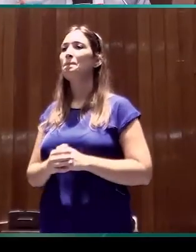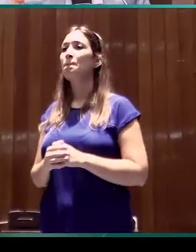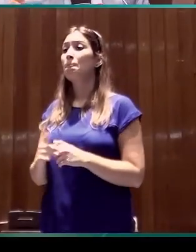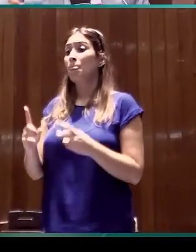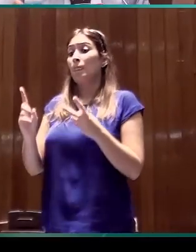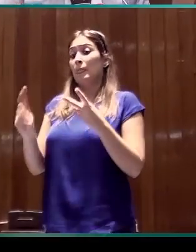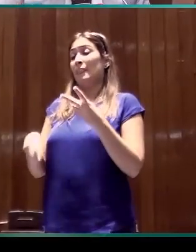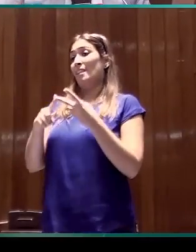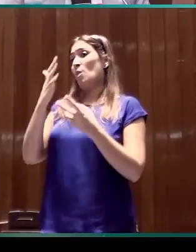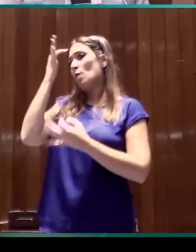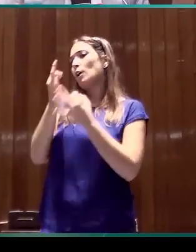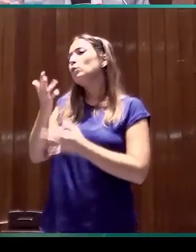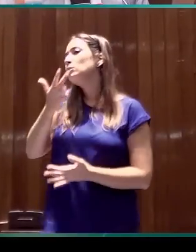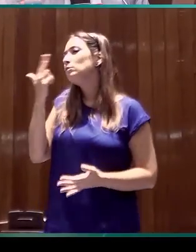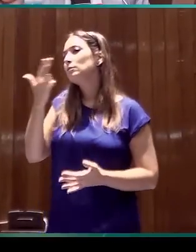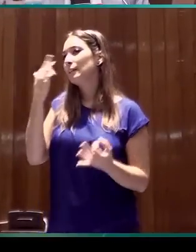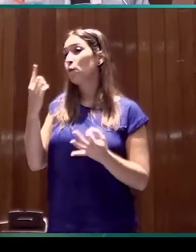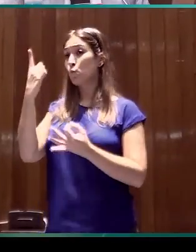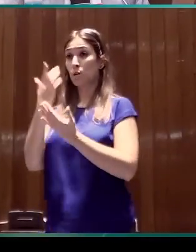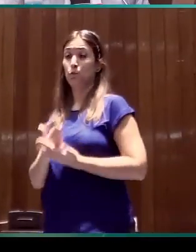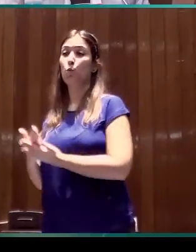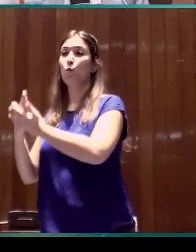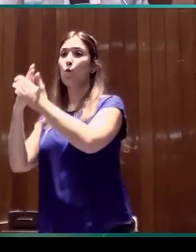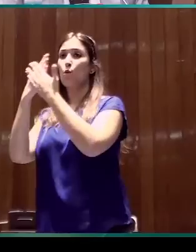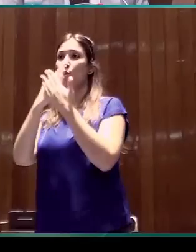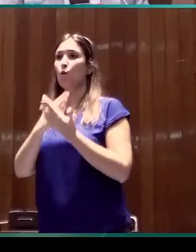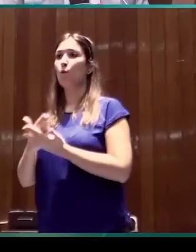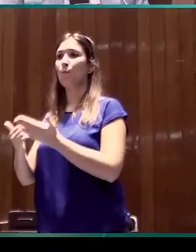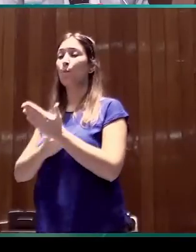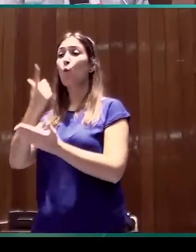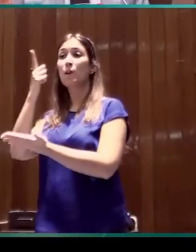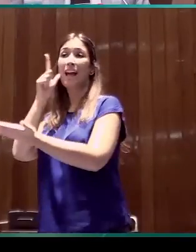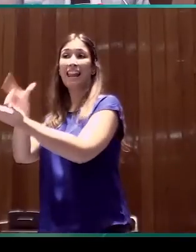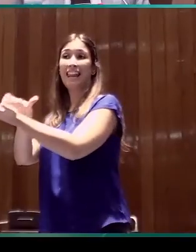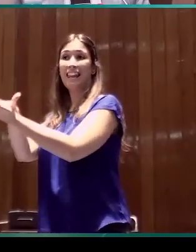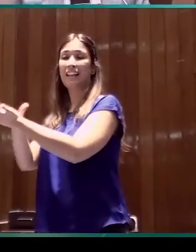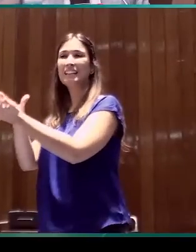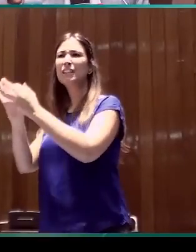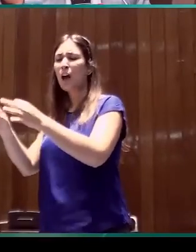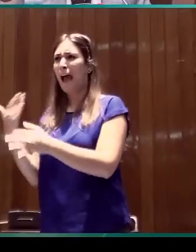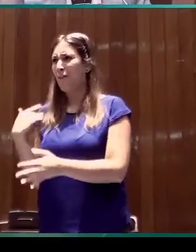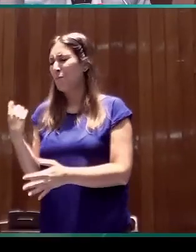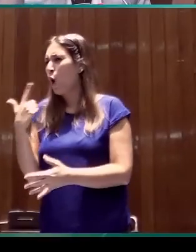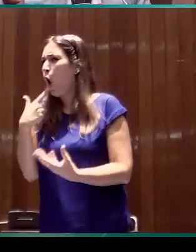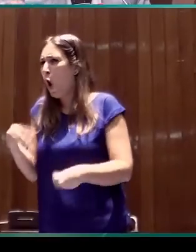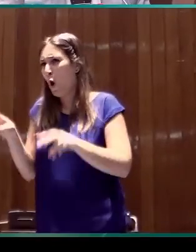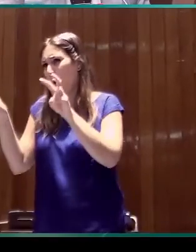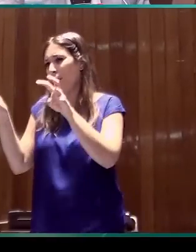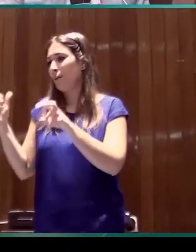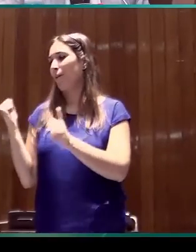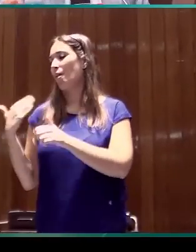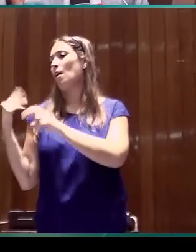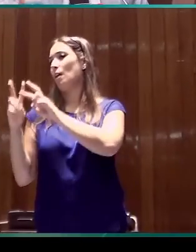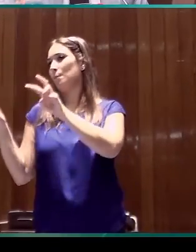que considero muy interesante es el que nos ofrece un estudio de caso de una lengua de signos especialmente joven que se está estudiando estos últimos